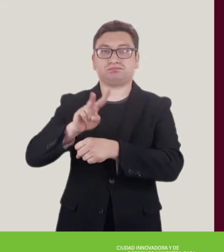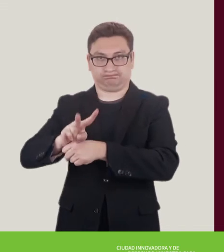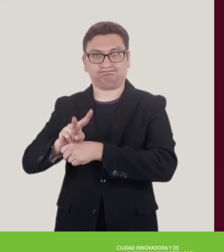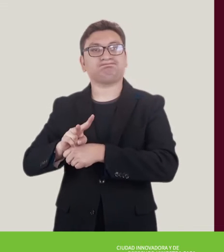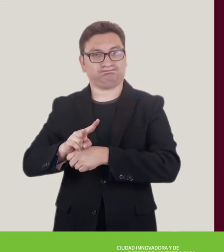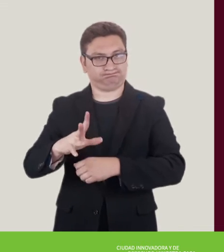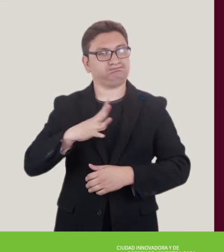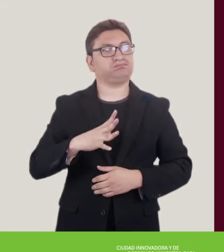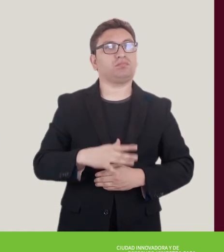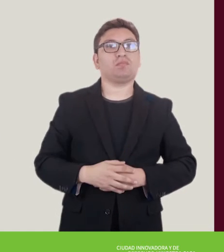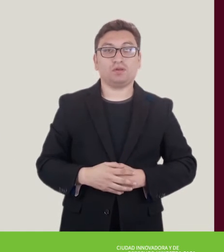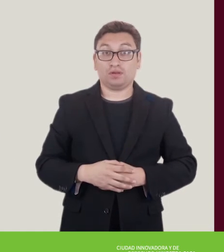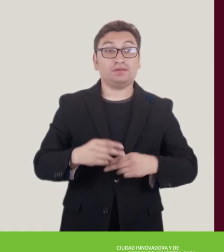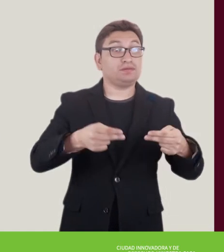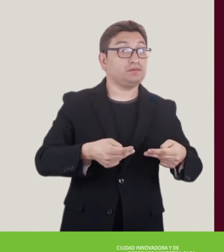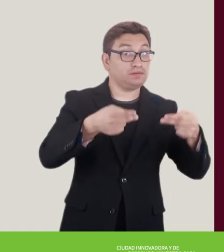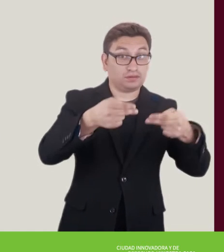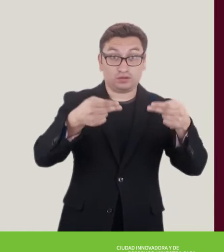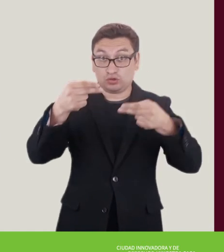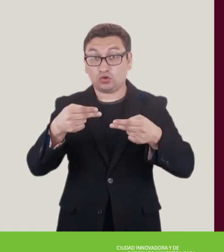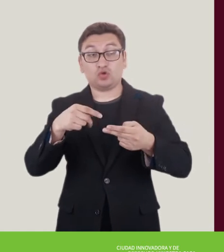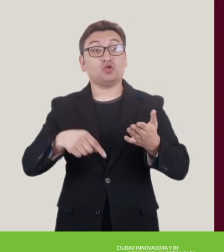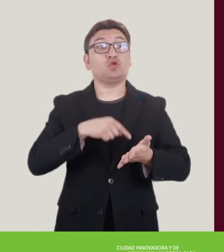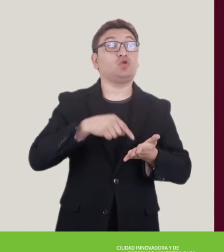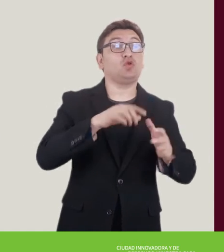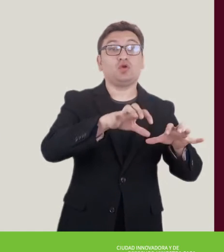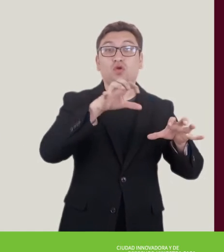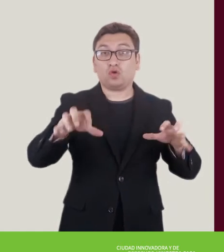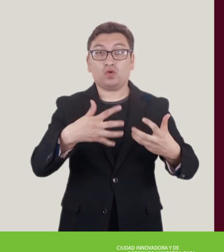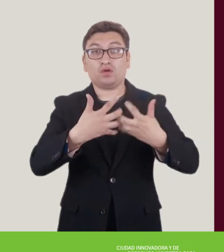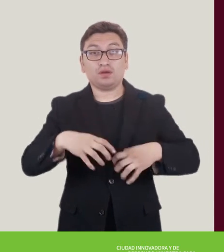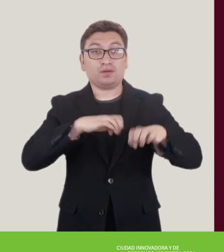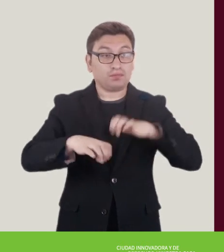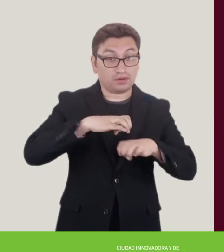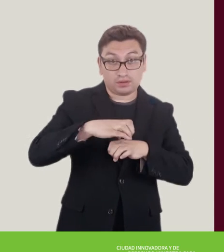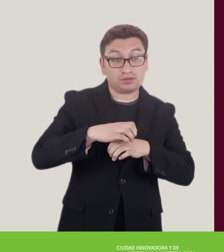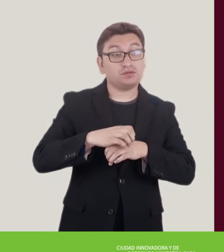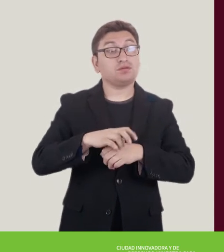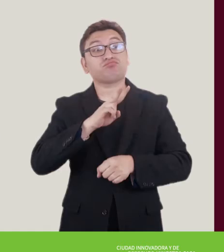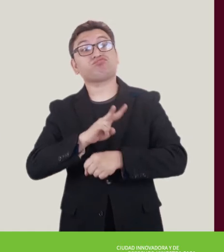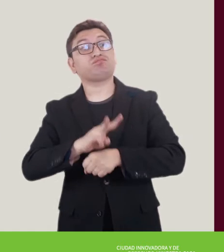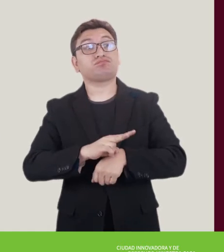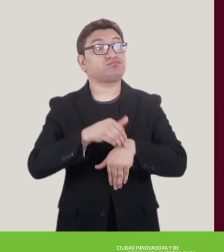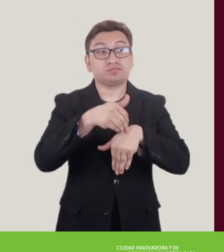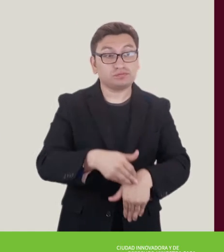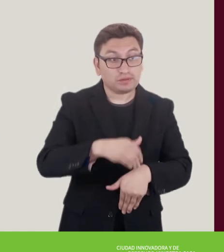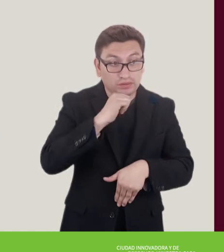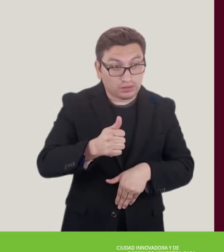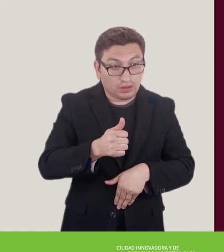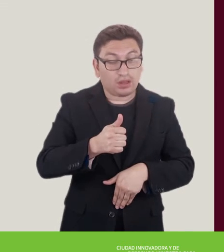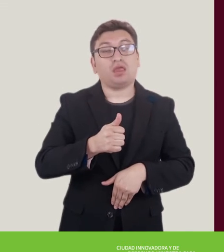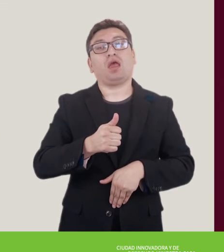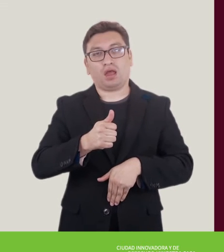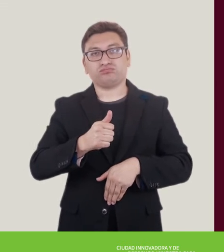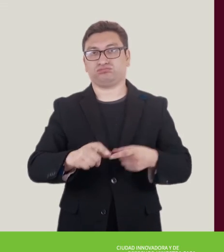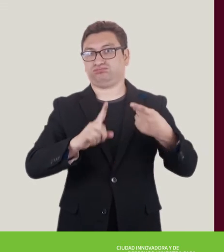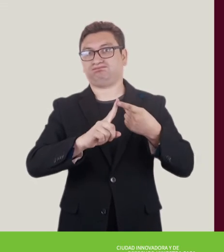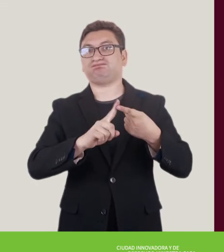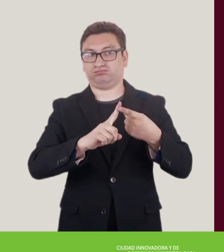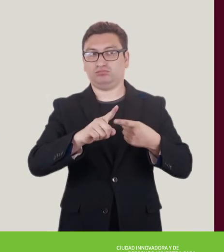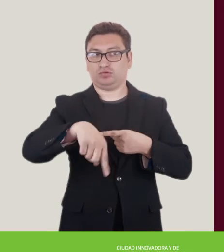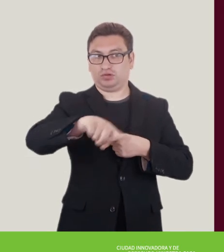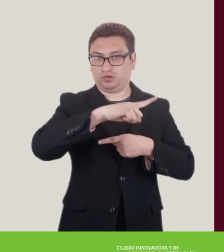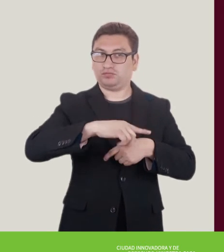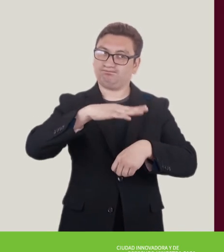cumplimiento de estas medidas. En caso de que los negocios, sectores y o industrias no cumplan con ellas al momento de la verificación,